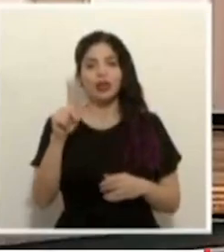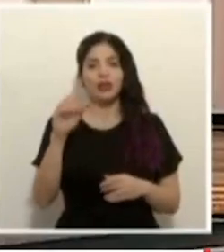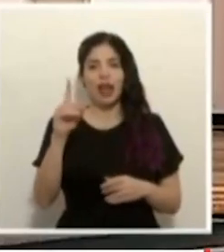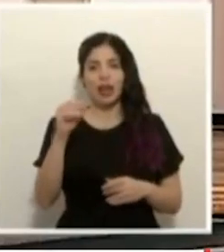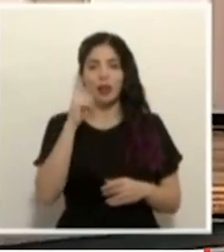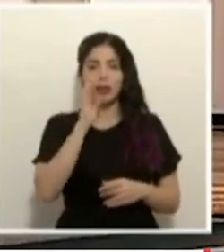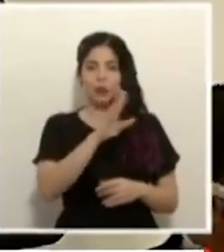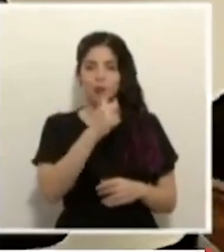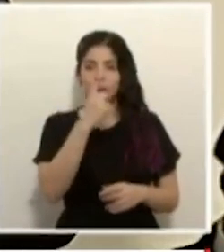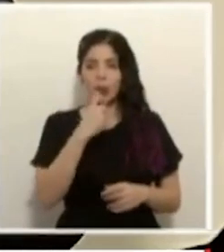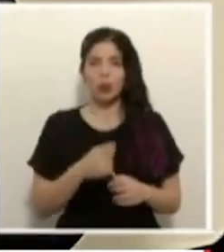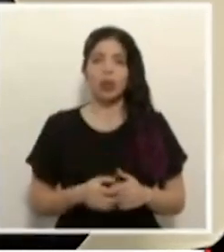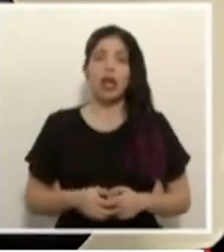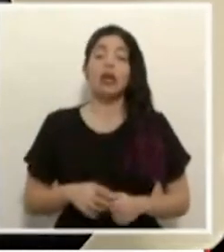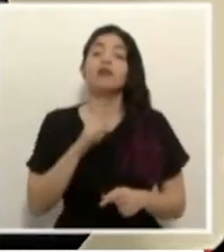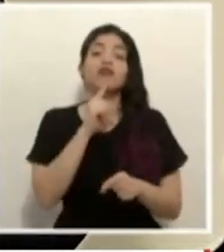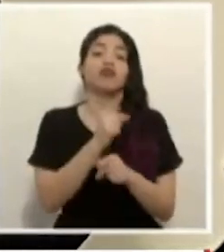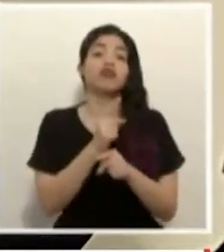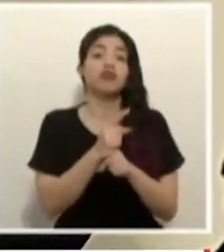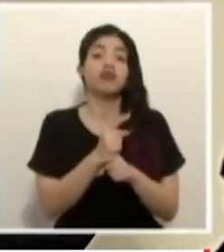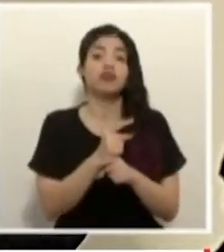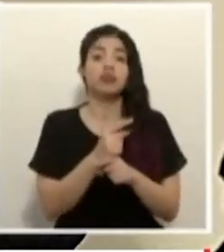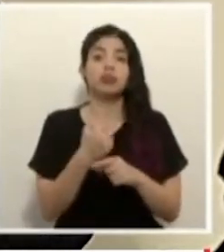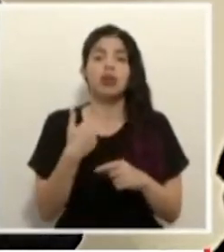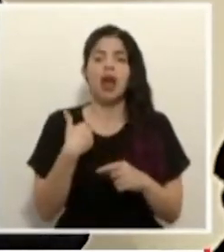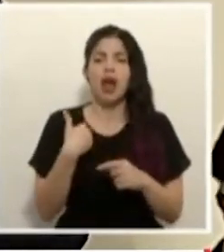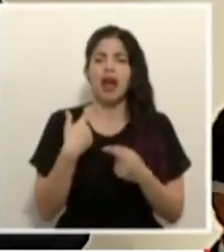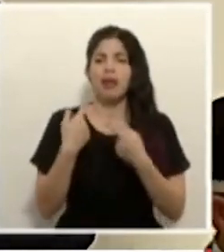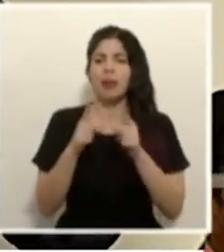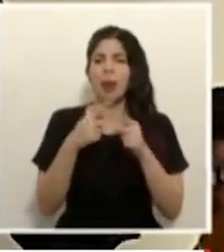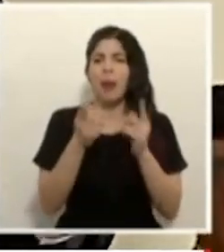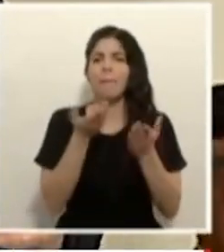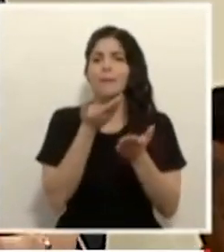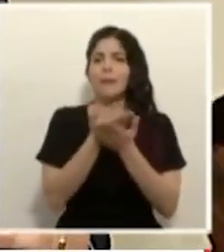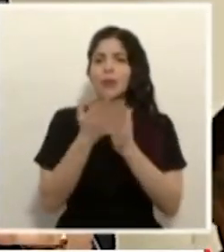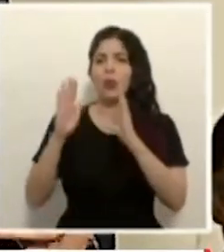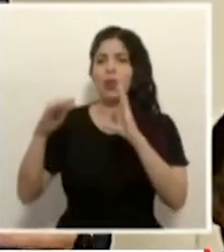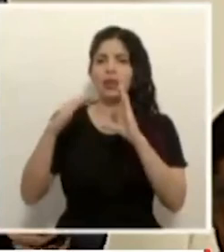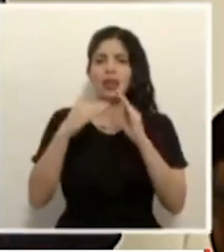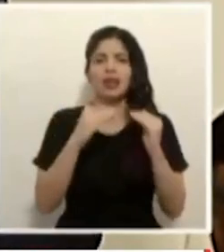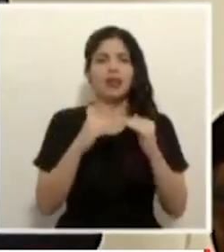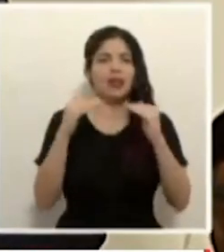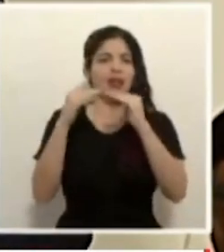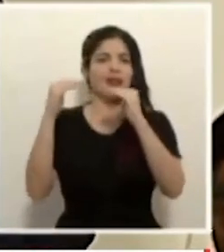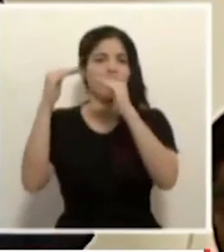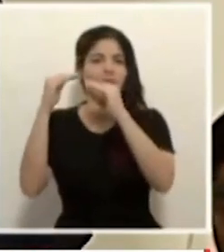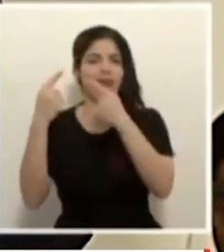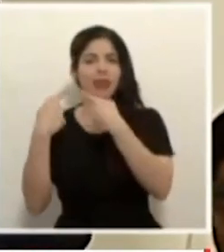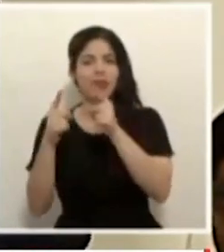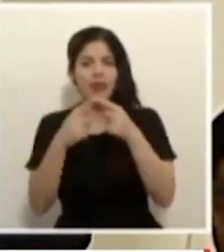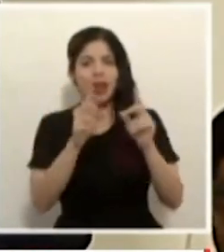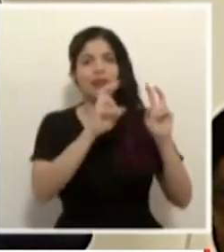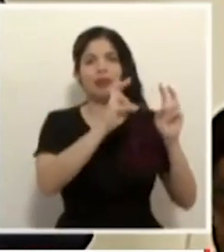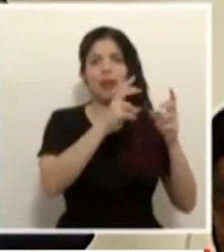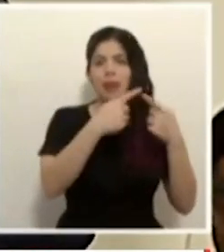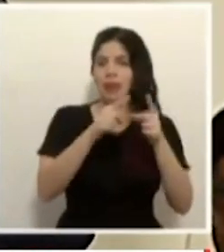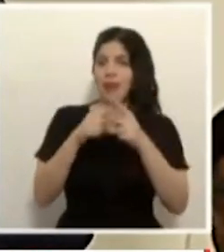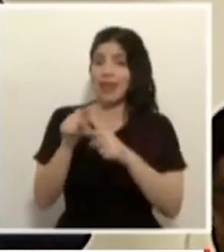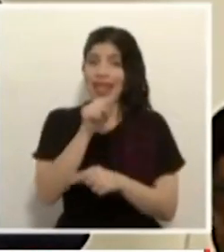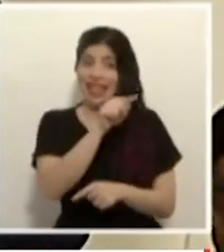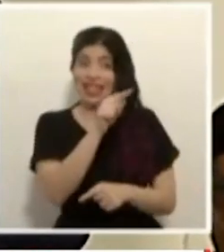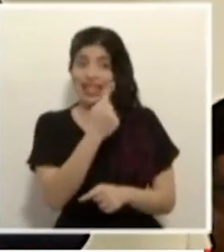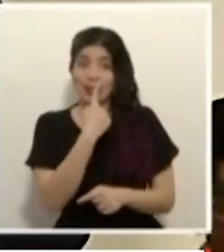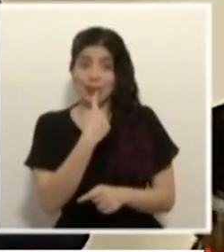consulta en efecto llegan varias propuestas a varios niveles de varios temas esa particular que usted